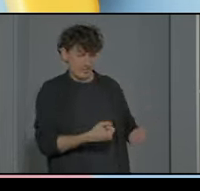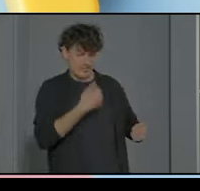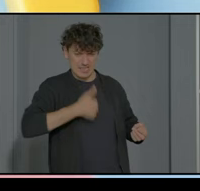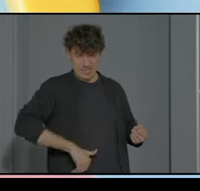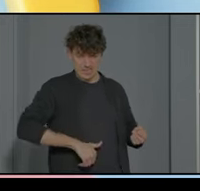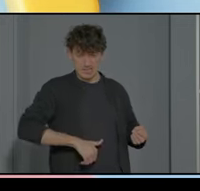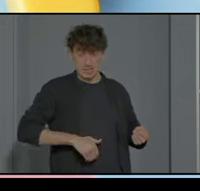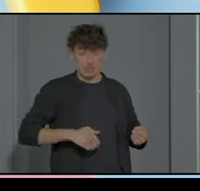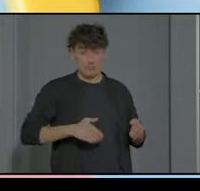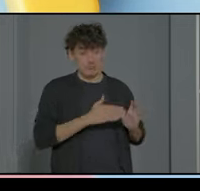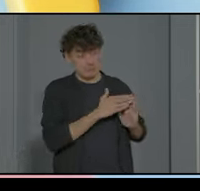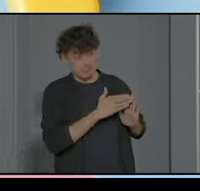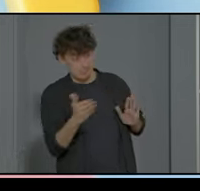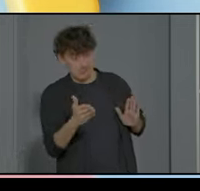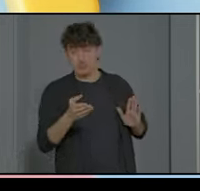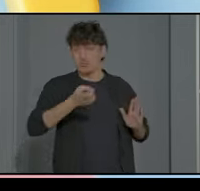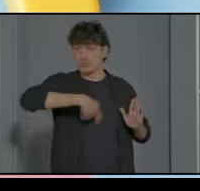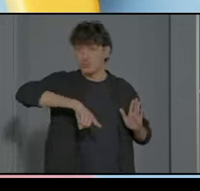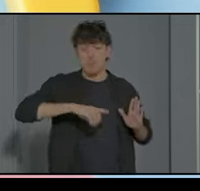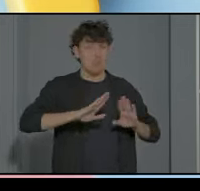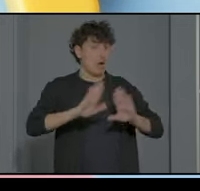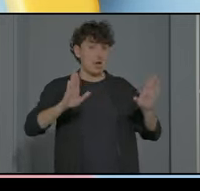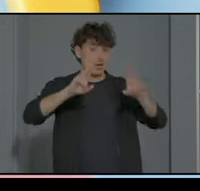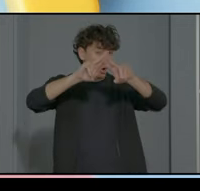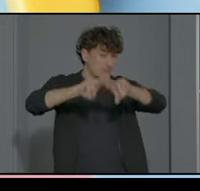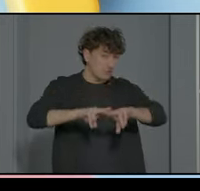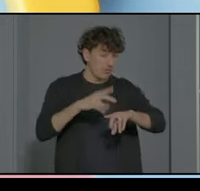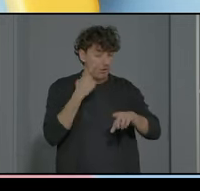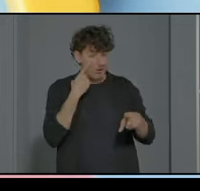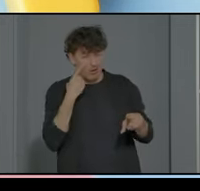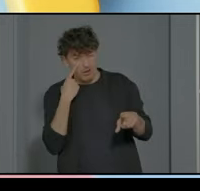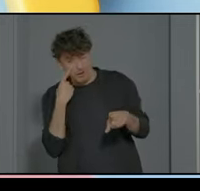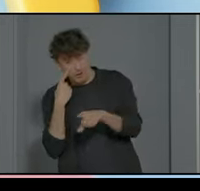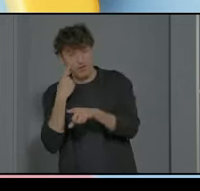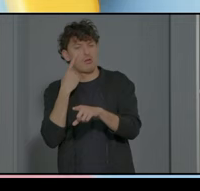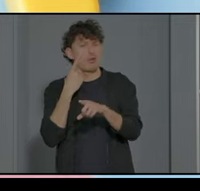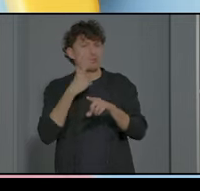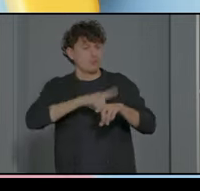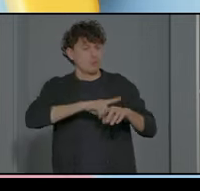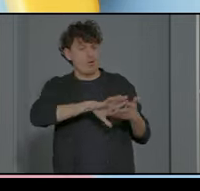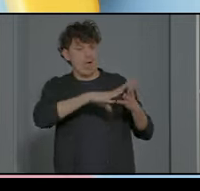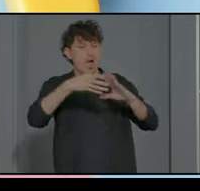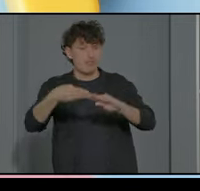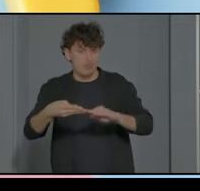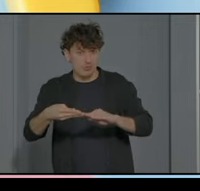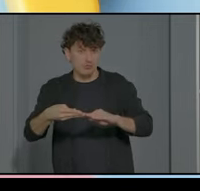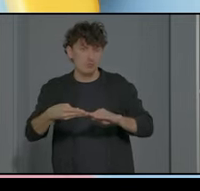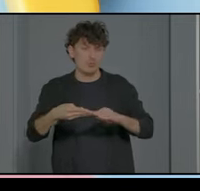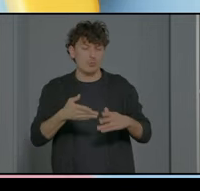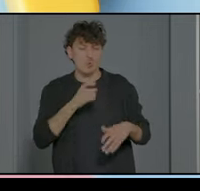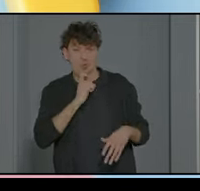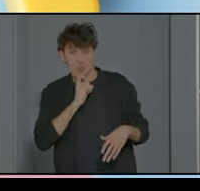evaluación que hacemos inicial se va a basar en esa observación del tiempo de de adaptación que que vamos